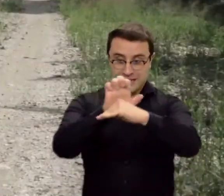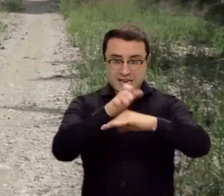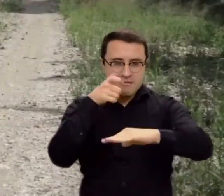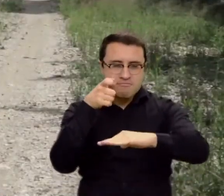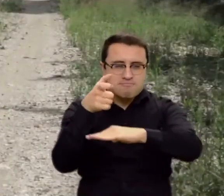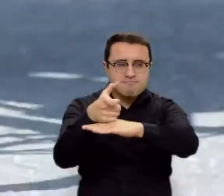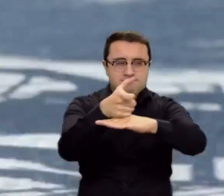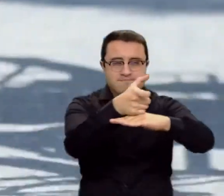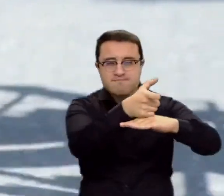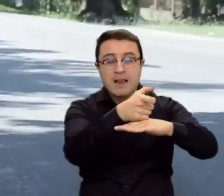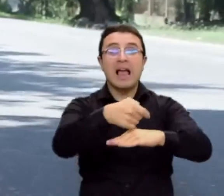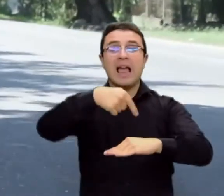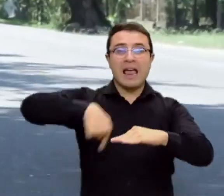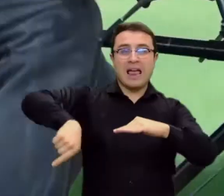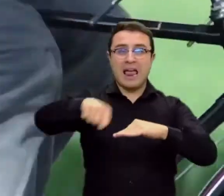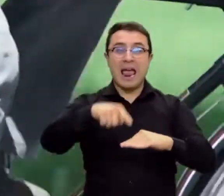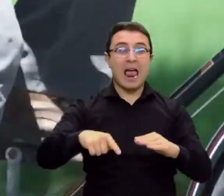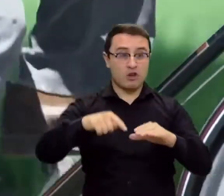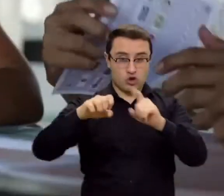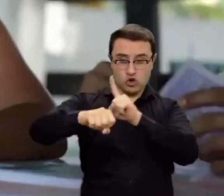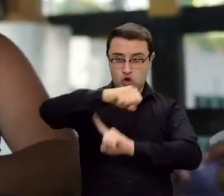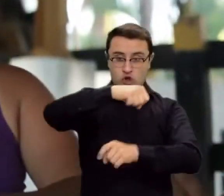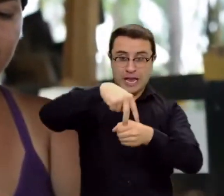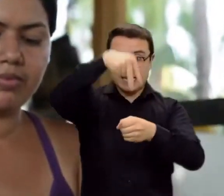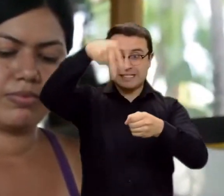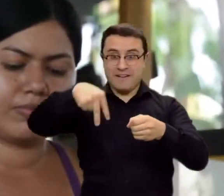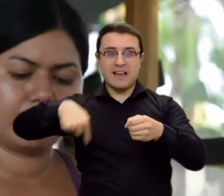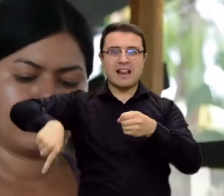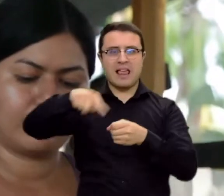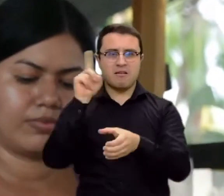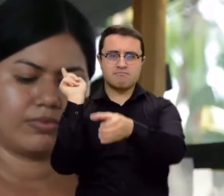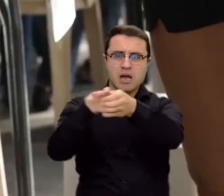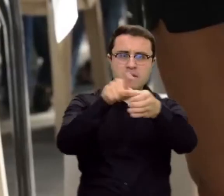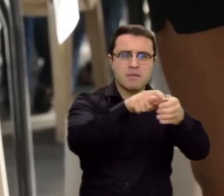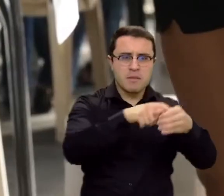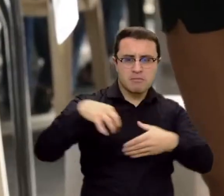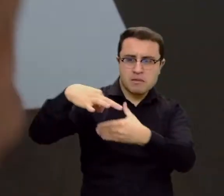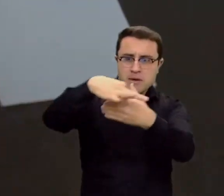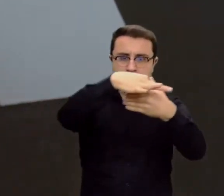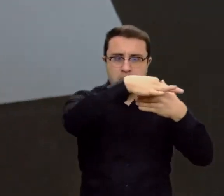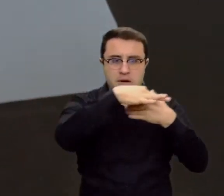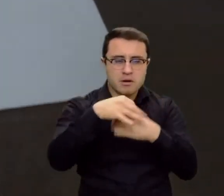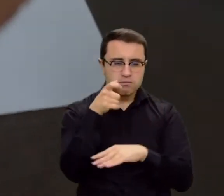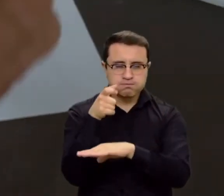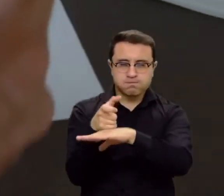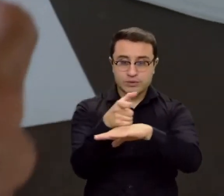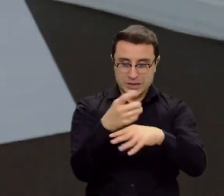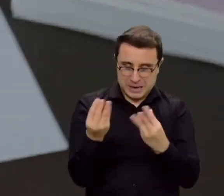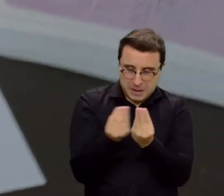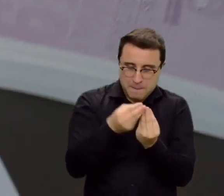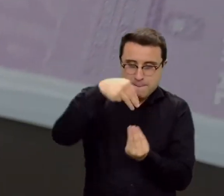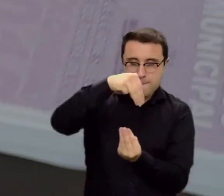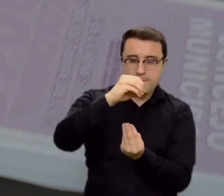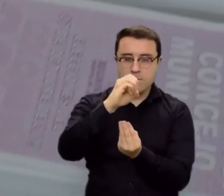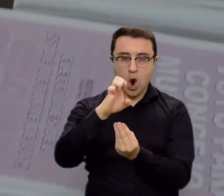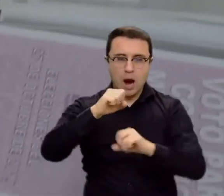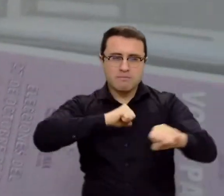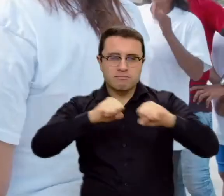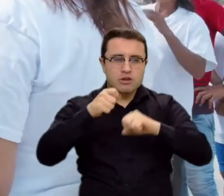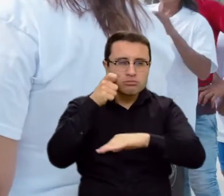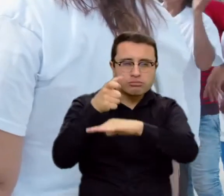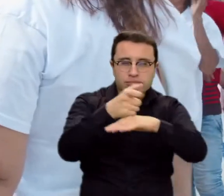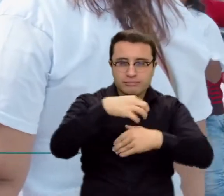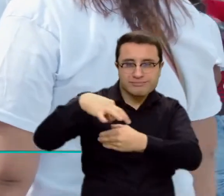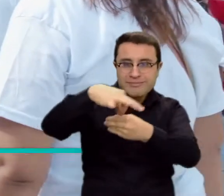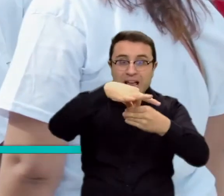Como ente de monitoreo y garante de la participación activa de la sociedad civil en cada uno de los comicios del país, la misión de observación